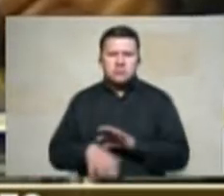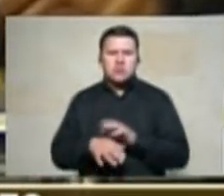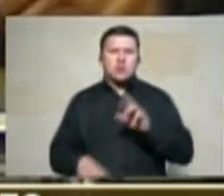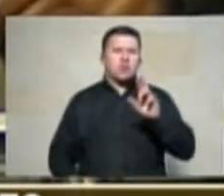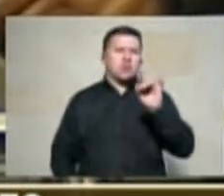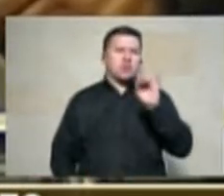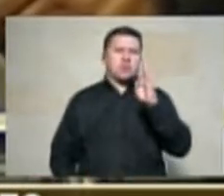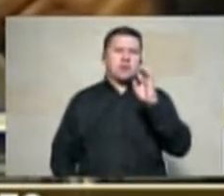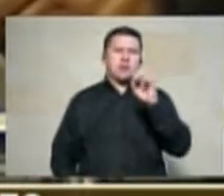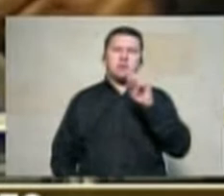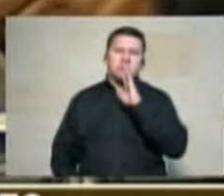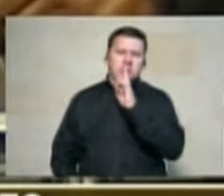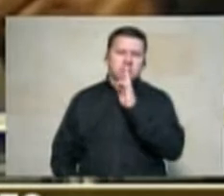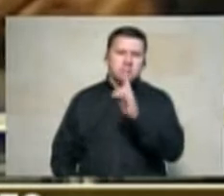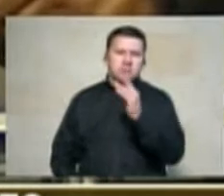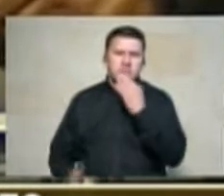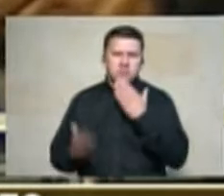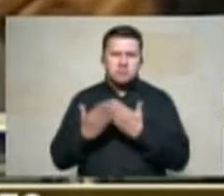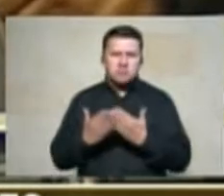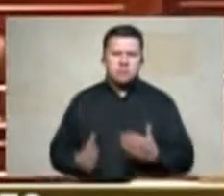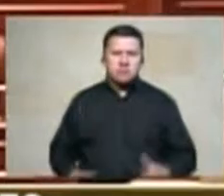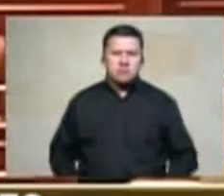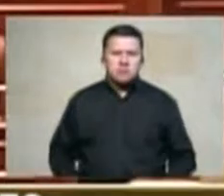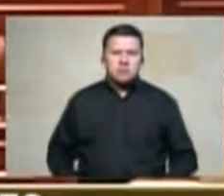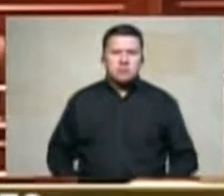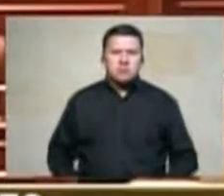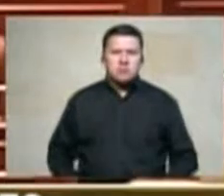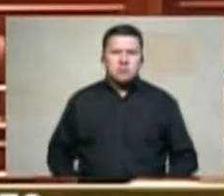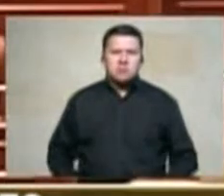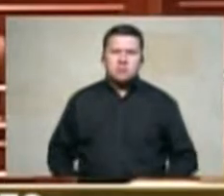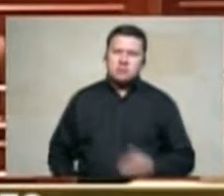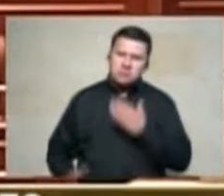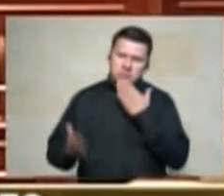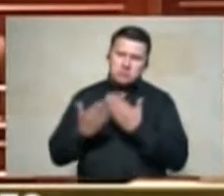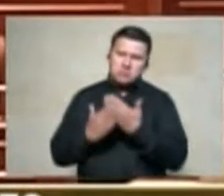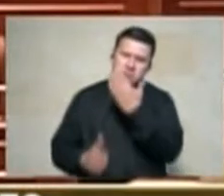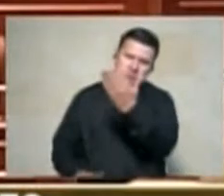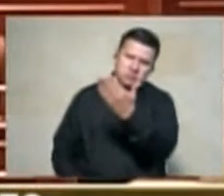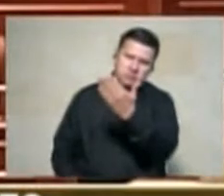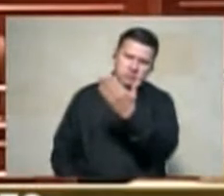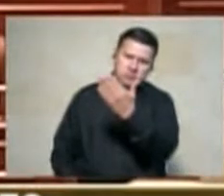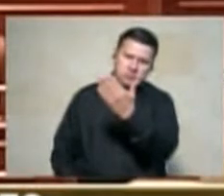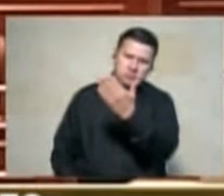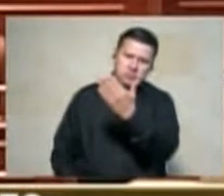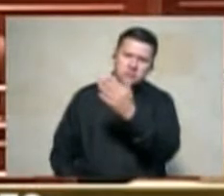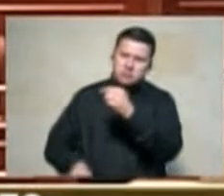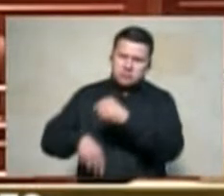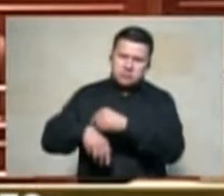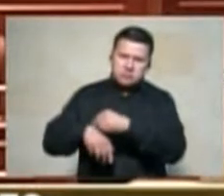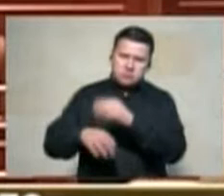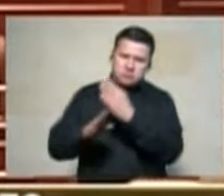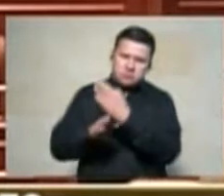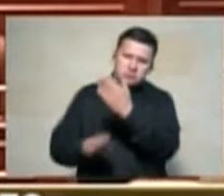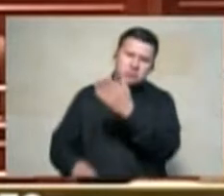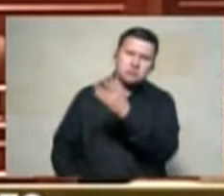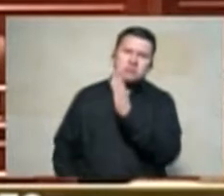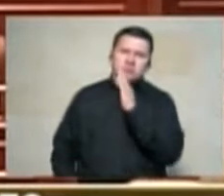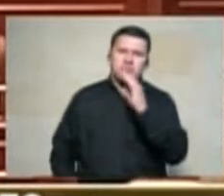muchas gracias claro que si representante tiene la palabra no se preocupe por el tiempo representante cuero tiene la palabra representante Rubén